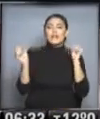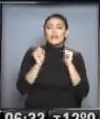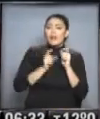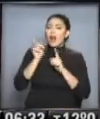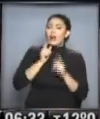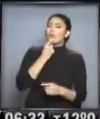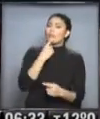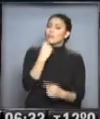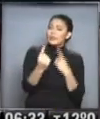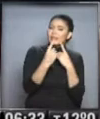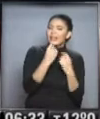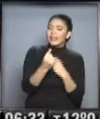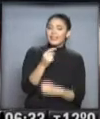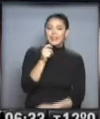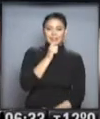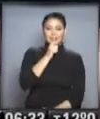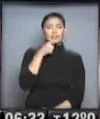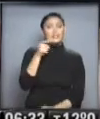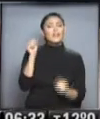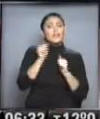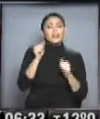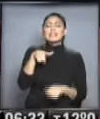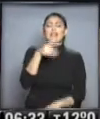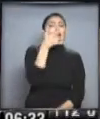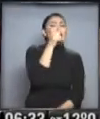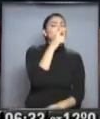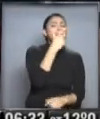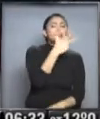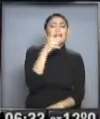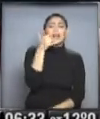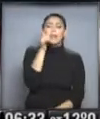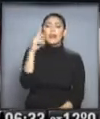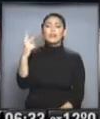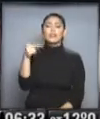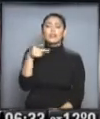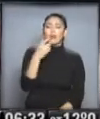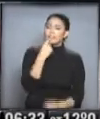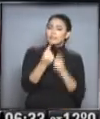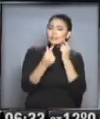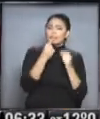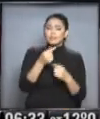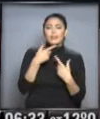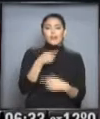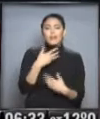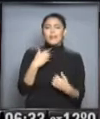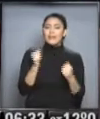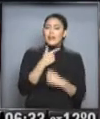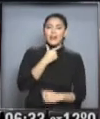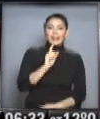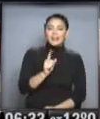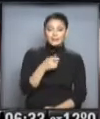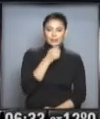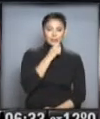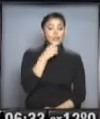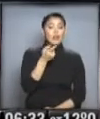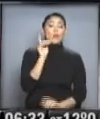quejando, Maki, aquí los muchachos de atrás de cámara. Sí, cámara 3, cámara 2, Sosita se está quejando del frío. Pero el